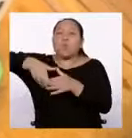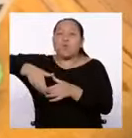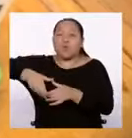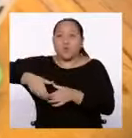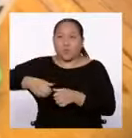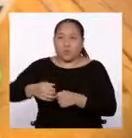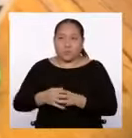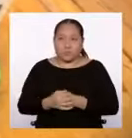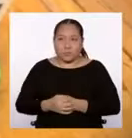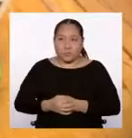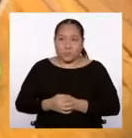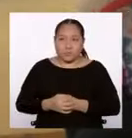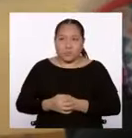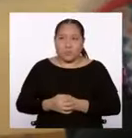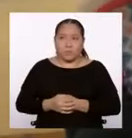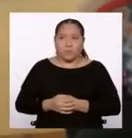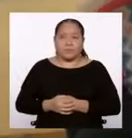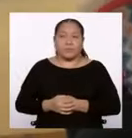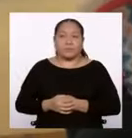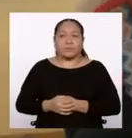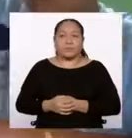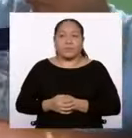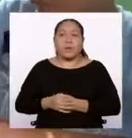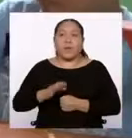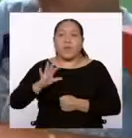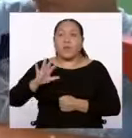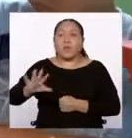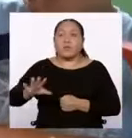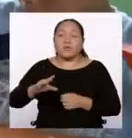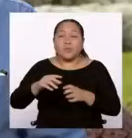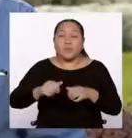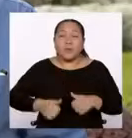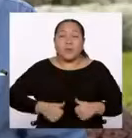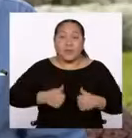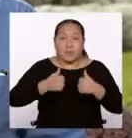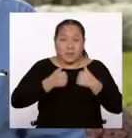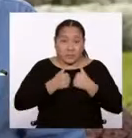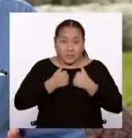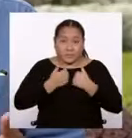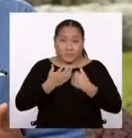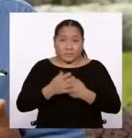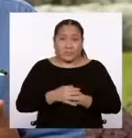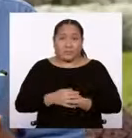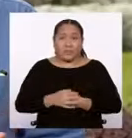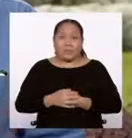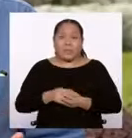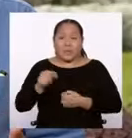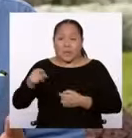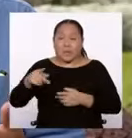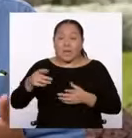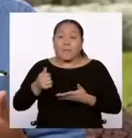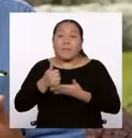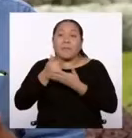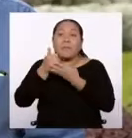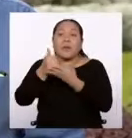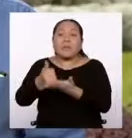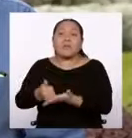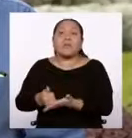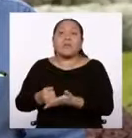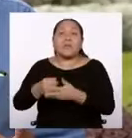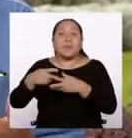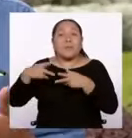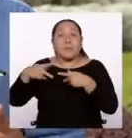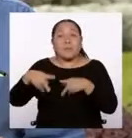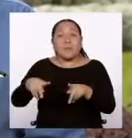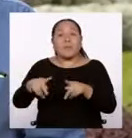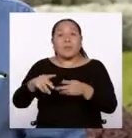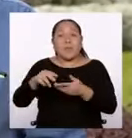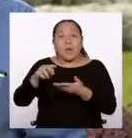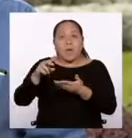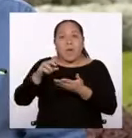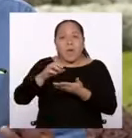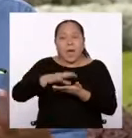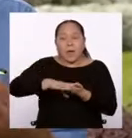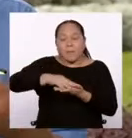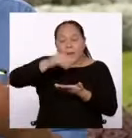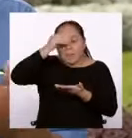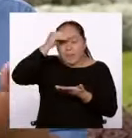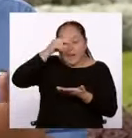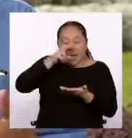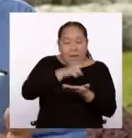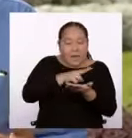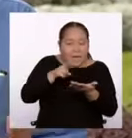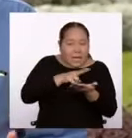mundo vivencial, a su realidad, a su contexto, y que les permita también aprender a leer, escribir,